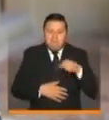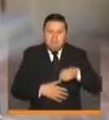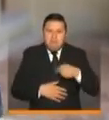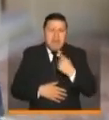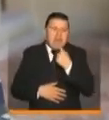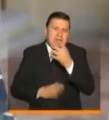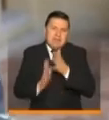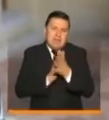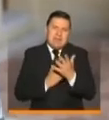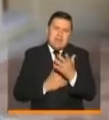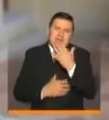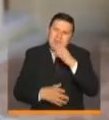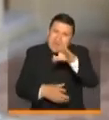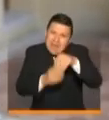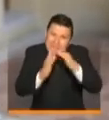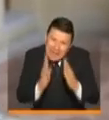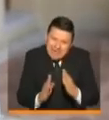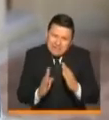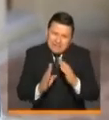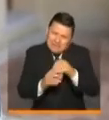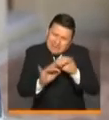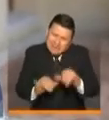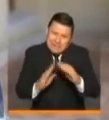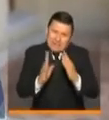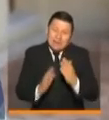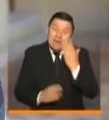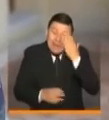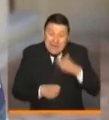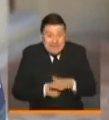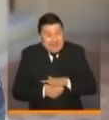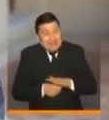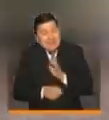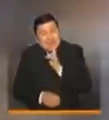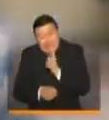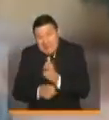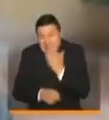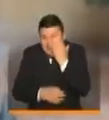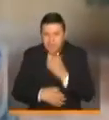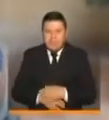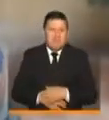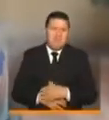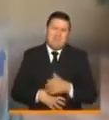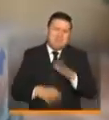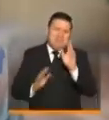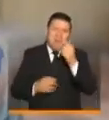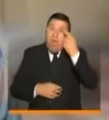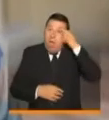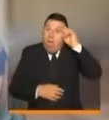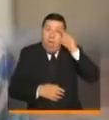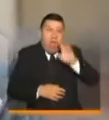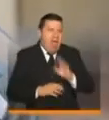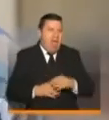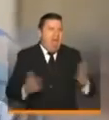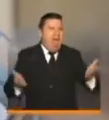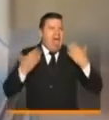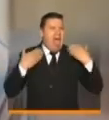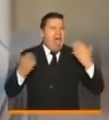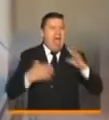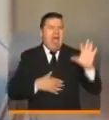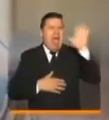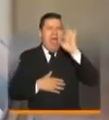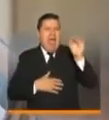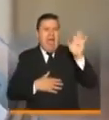decirle que nos quedemos en casa. sea, estamos pasando por una situación muy difícil. Dejémonos de ese mito que el calor mata el